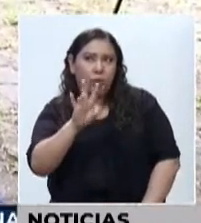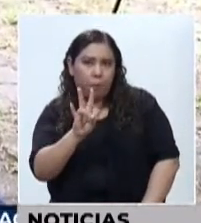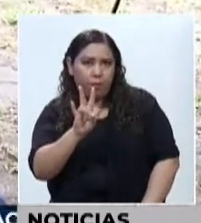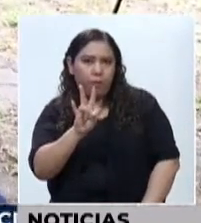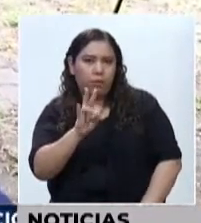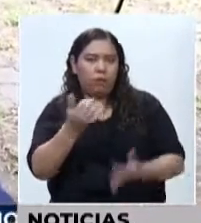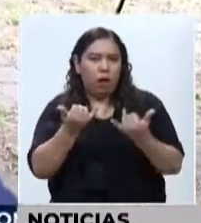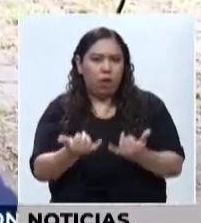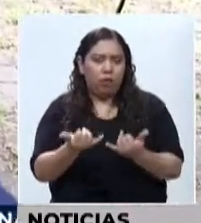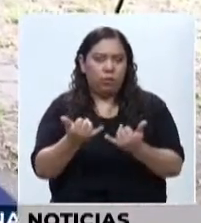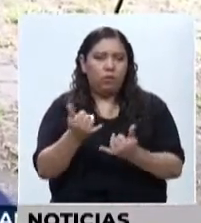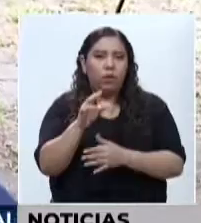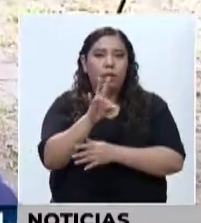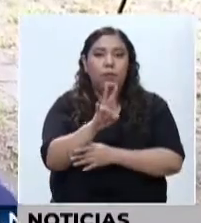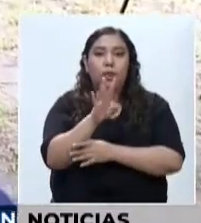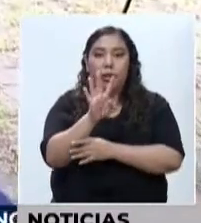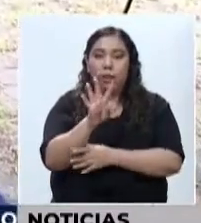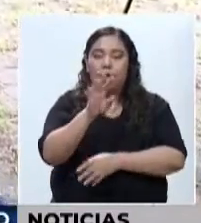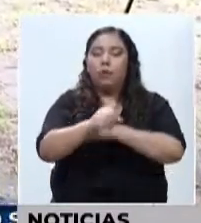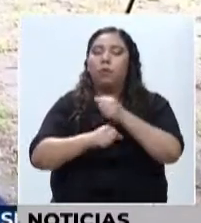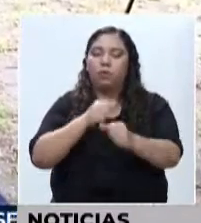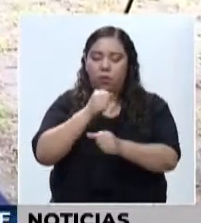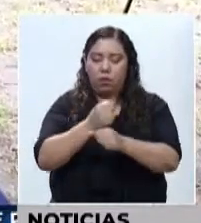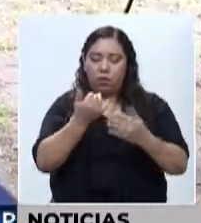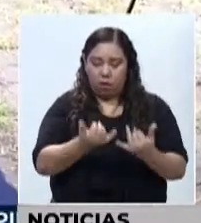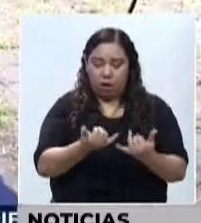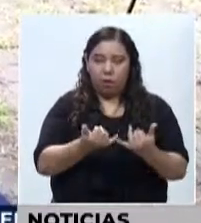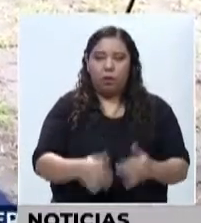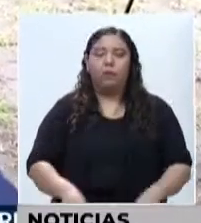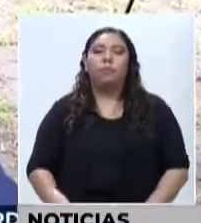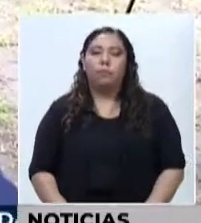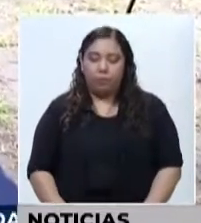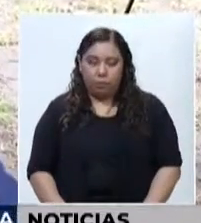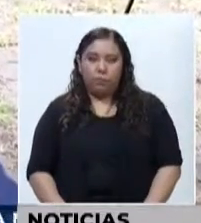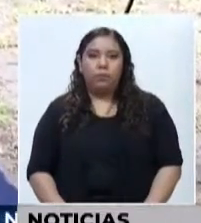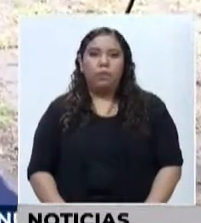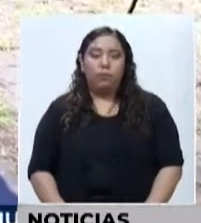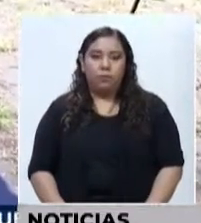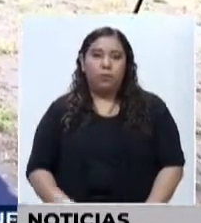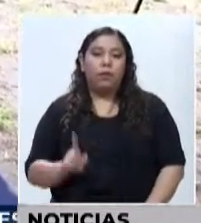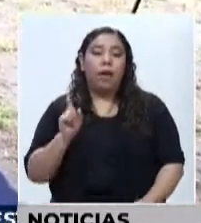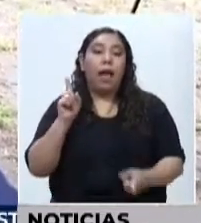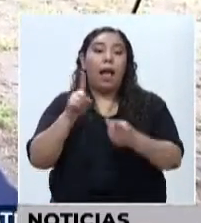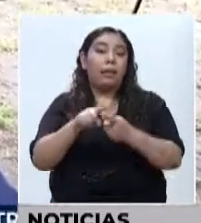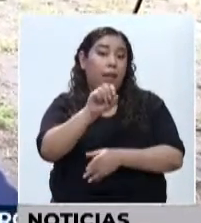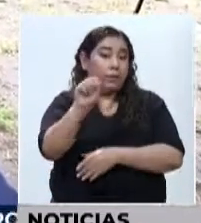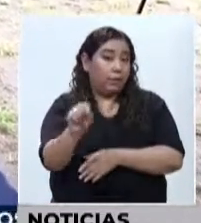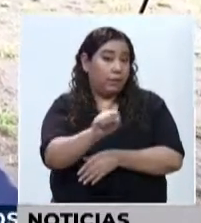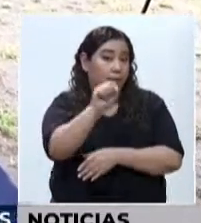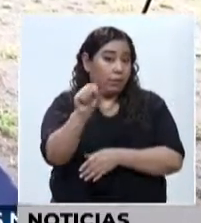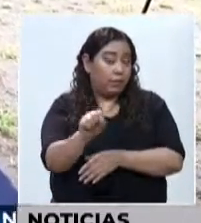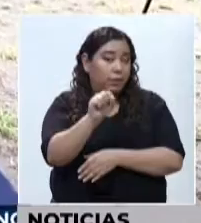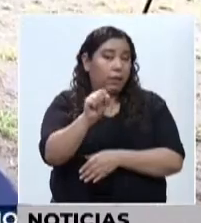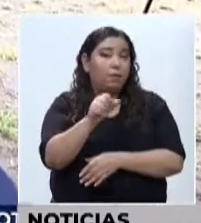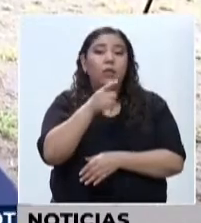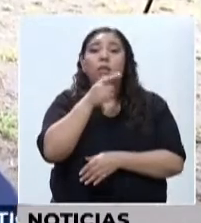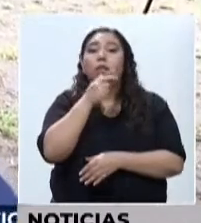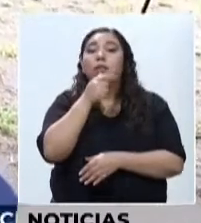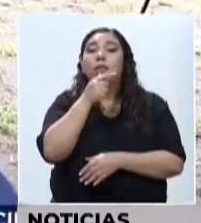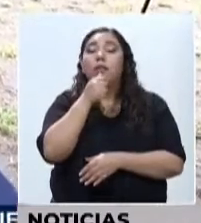actualmente tienen 74 años. Así vamos a ir hasta el día sábado, llegar a las personas que nacieron en